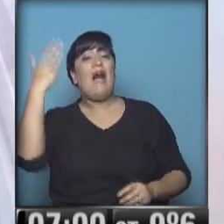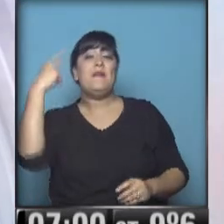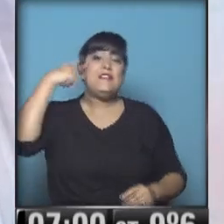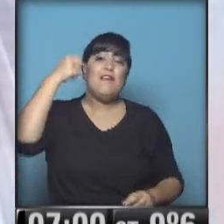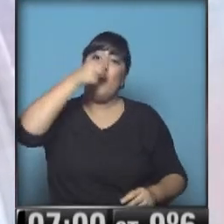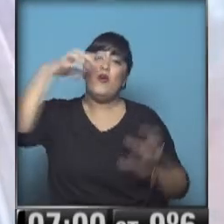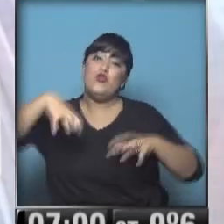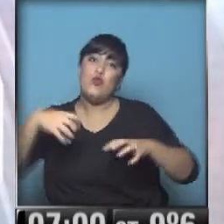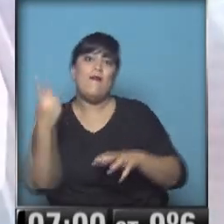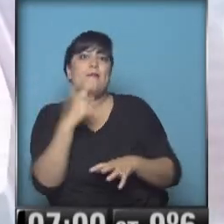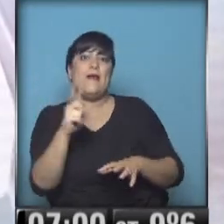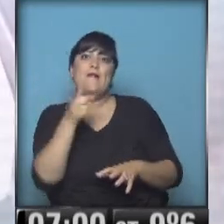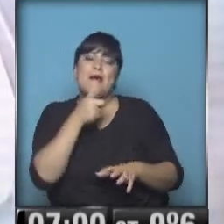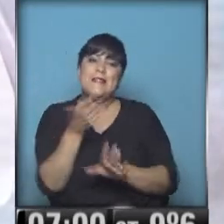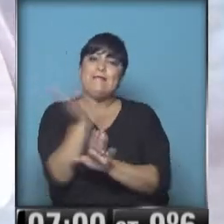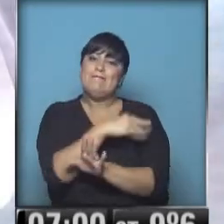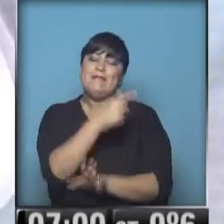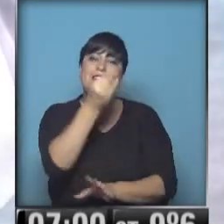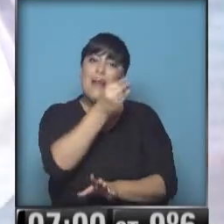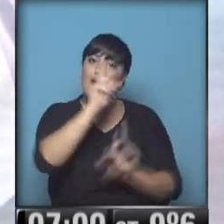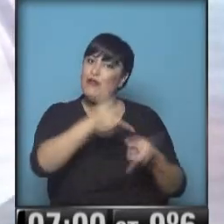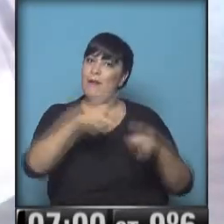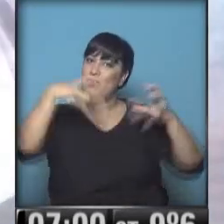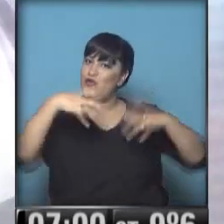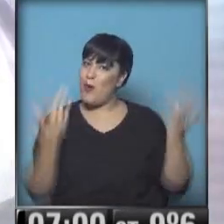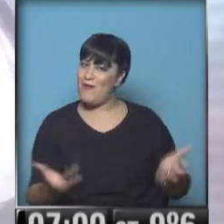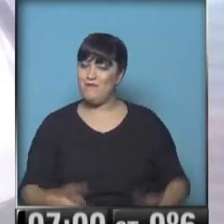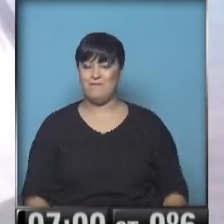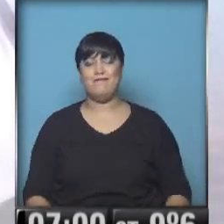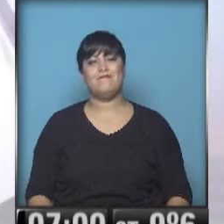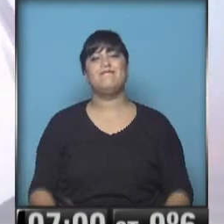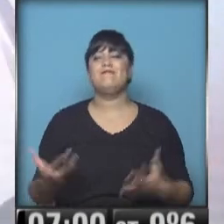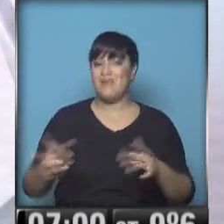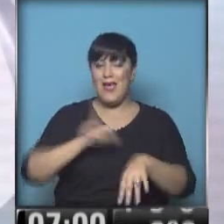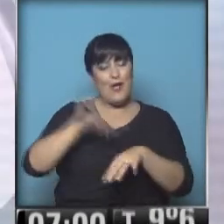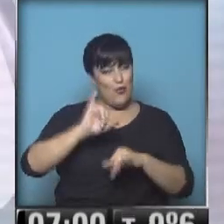parece que el frente caliente llega el sábado, así que el sábado también llovería en la ciudad. Bueno, enseguida vamos a estar con más detalles.